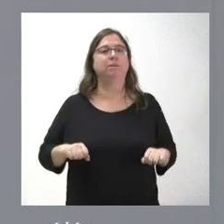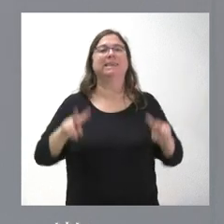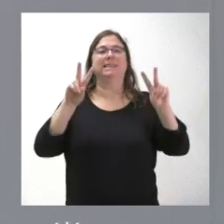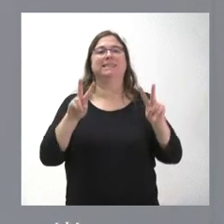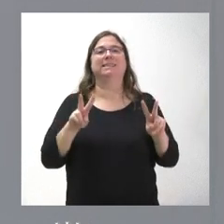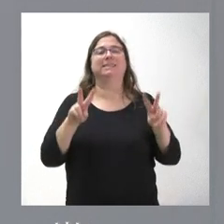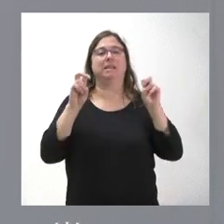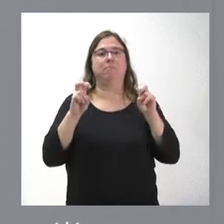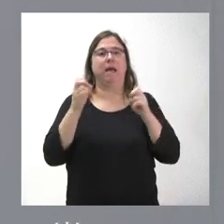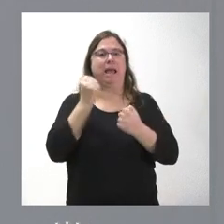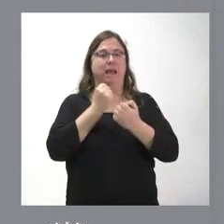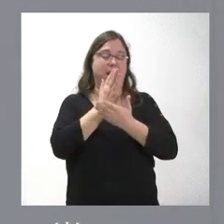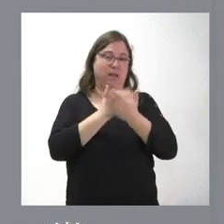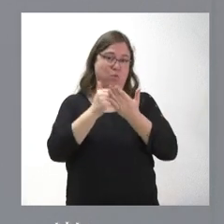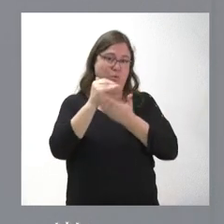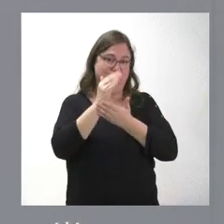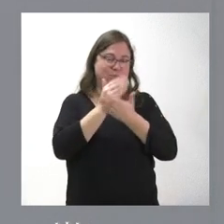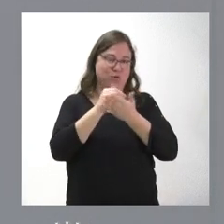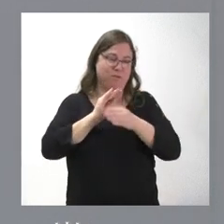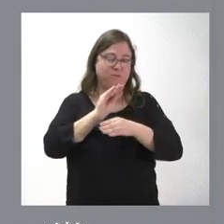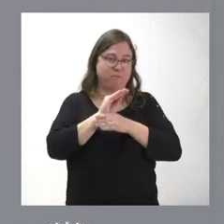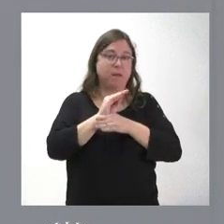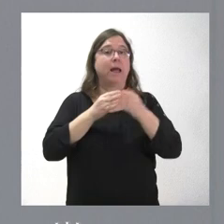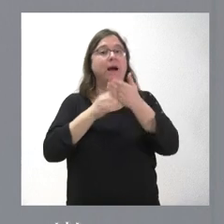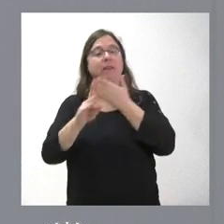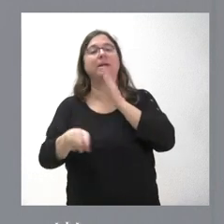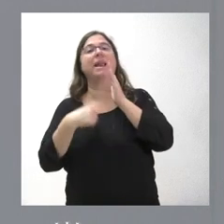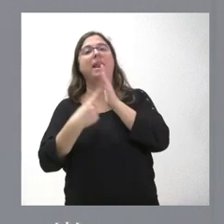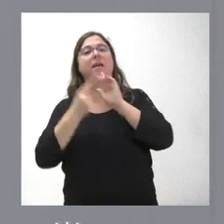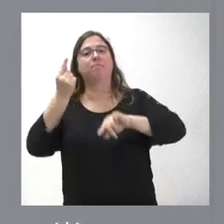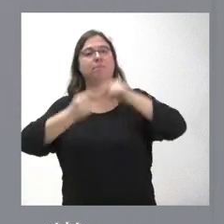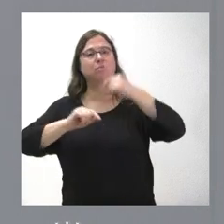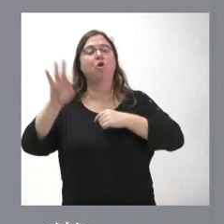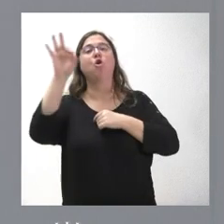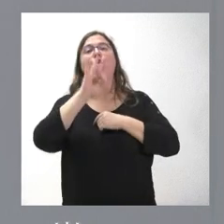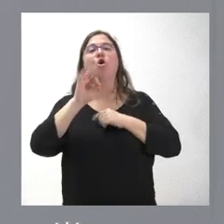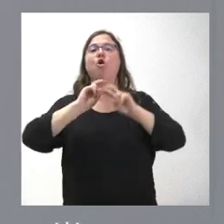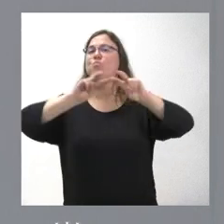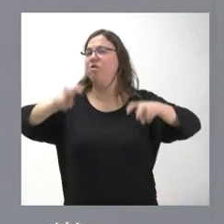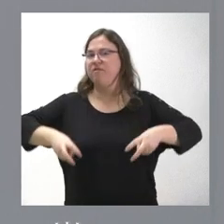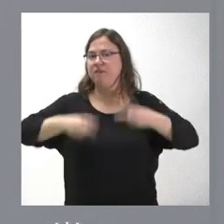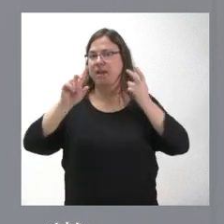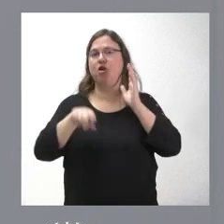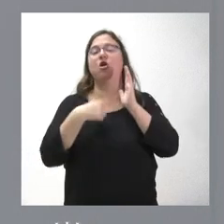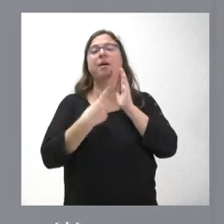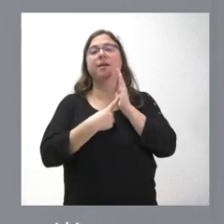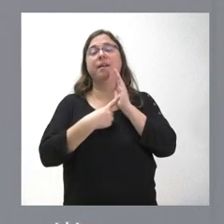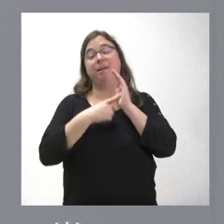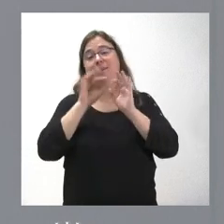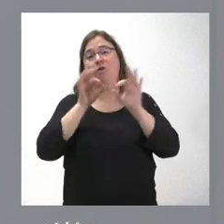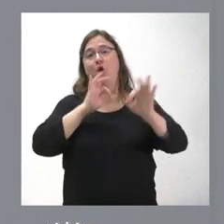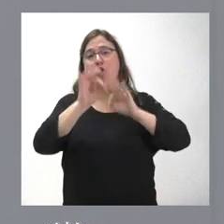financiación autonómica, bien sea a través de las leyes de presupuestos, bien sea a través de la modificación de la LOFCA, la Ley Orgánica de Financiación de las Comunidades Autónomas.